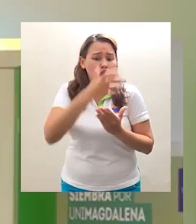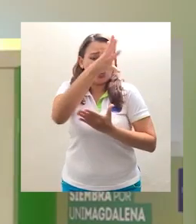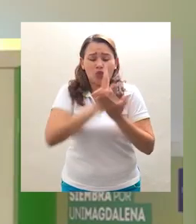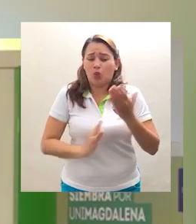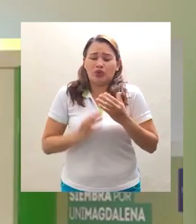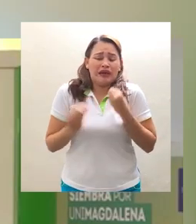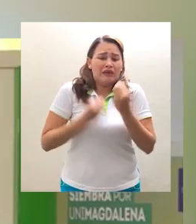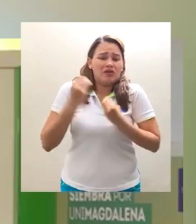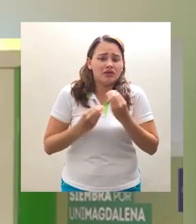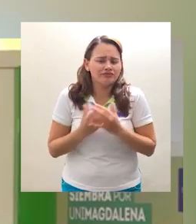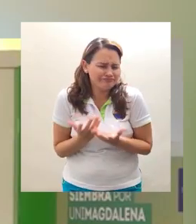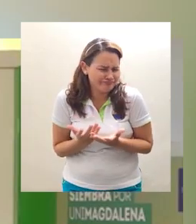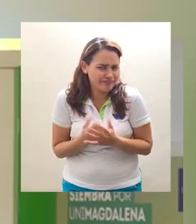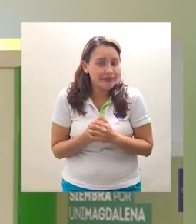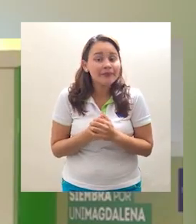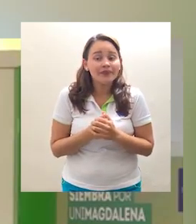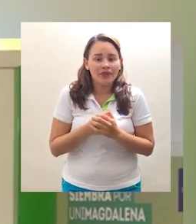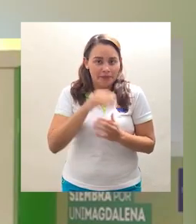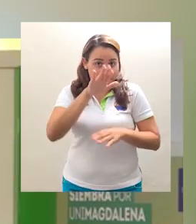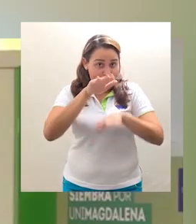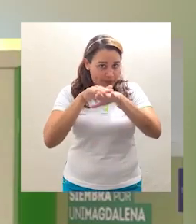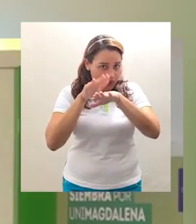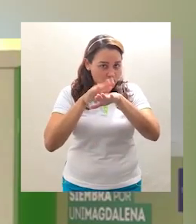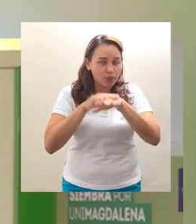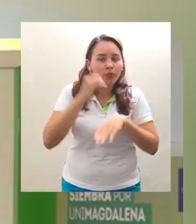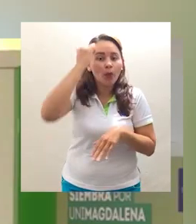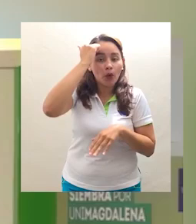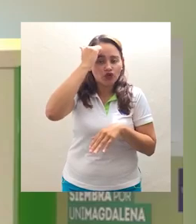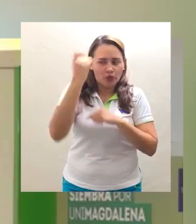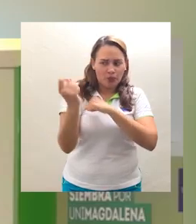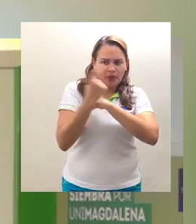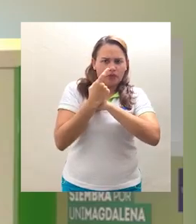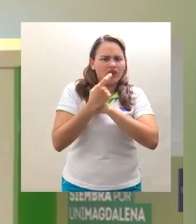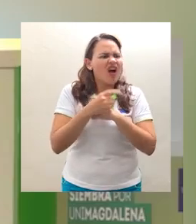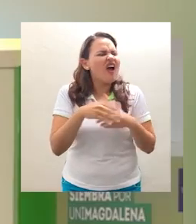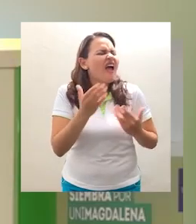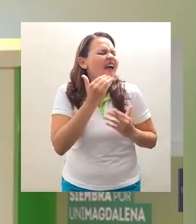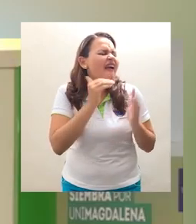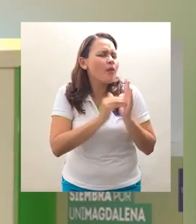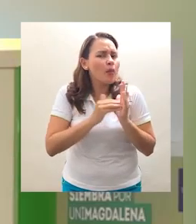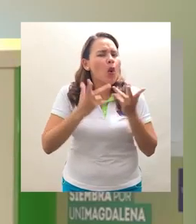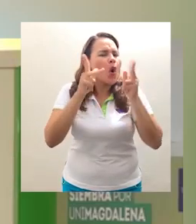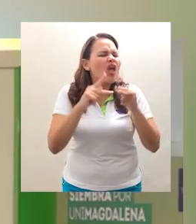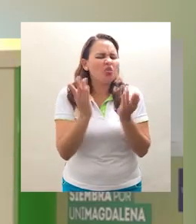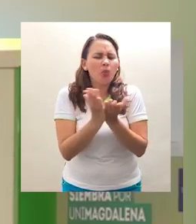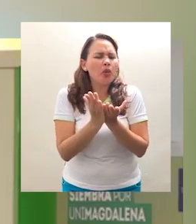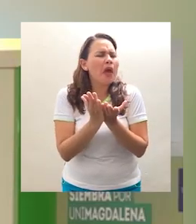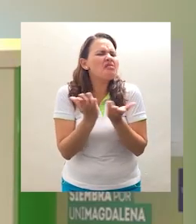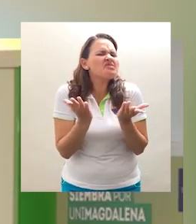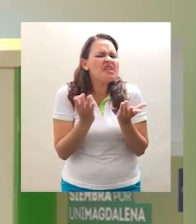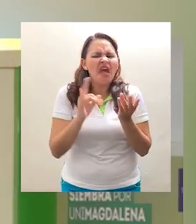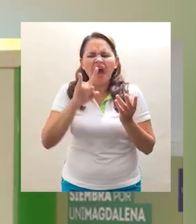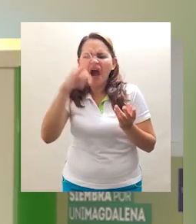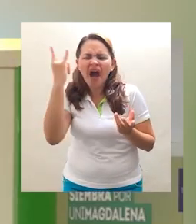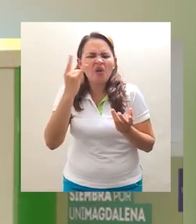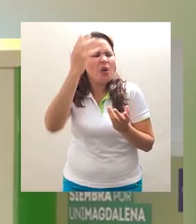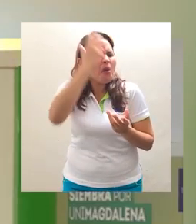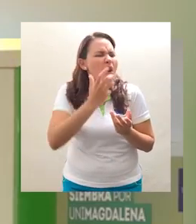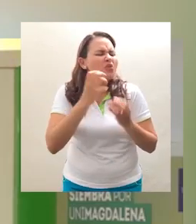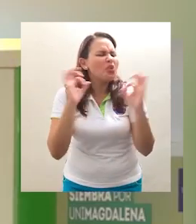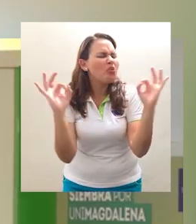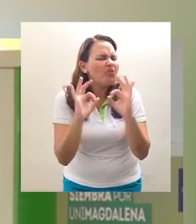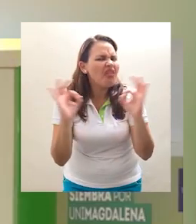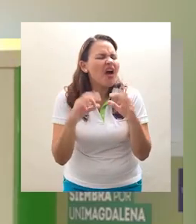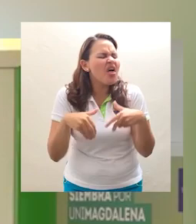Entonces, rector, me diría un profesor, ¿cómo hago para que el estudiante entonces asista a las sesiones y haga los trabajos? El proceso de evaluación es integral. Entonces,